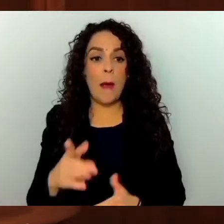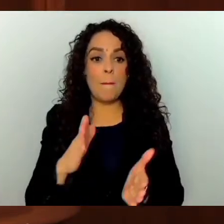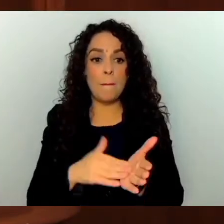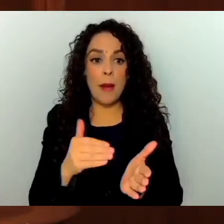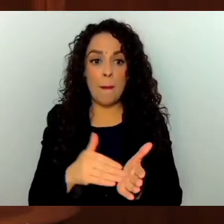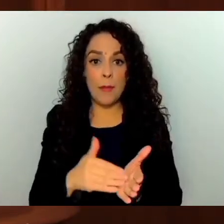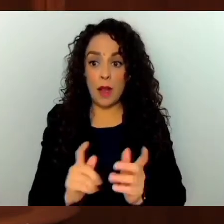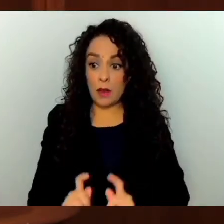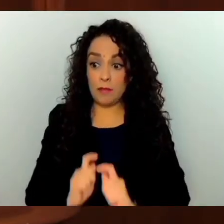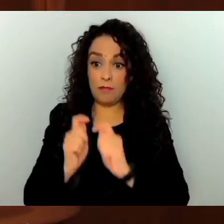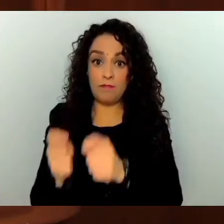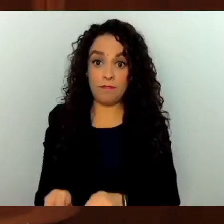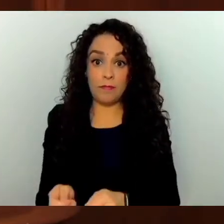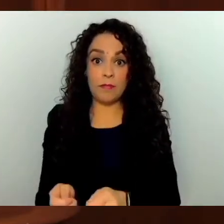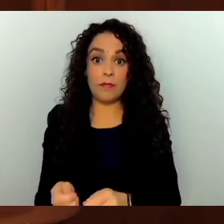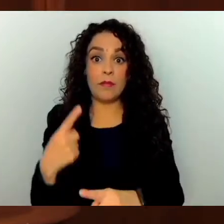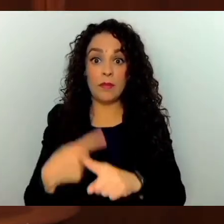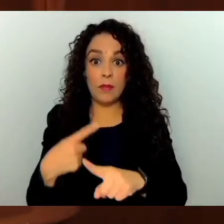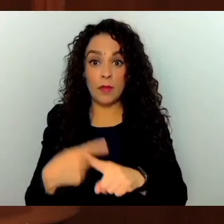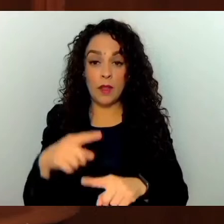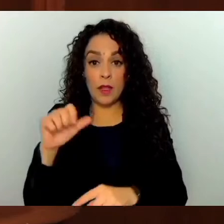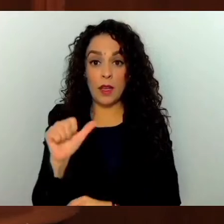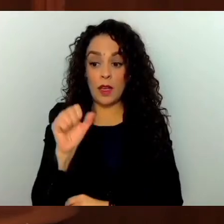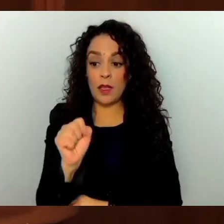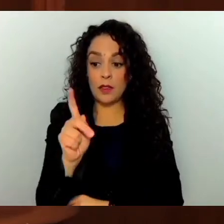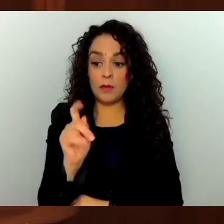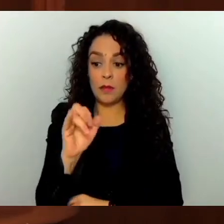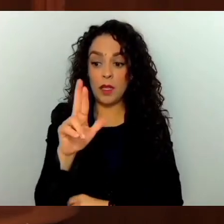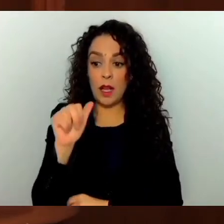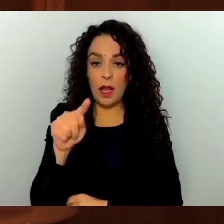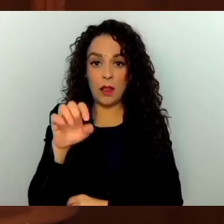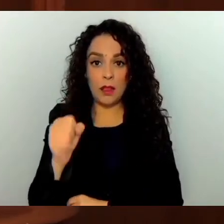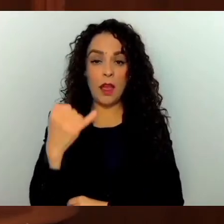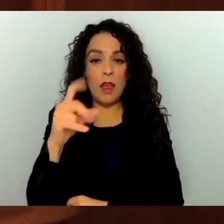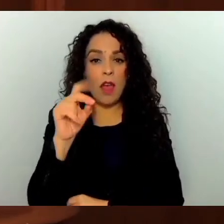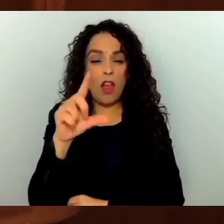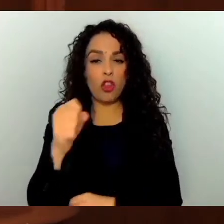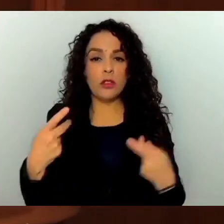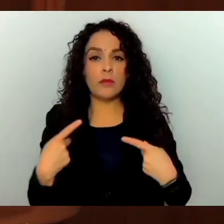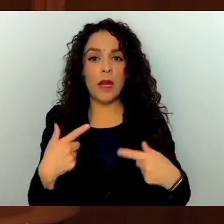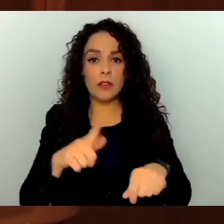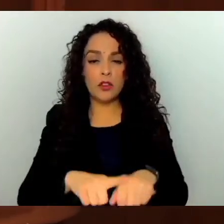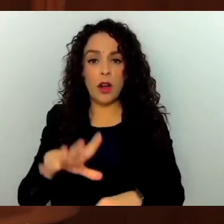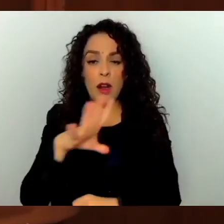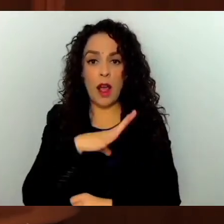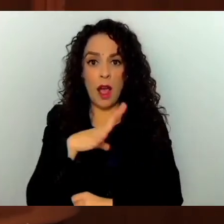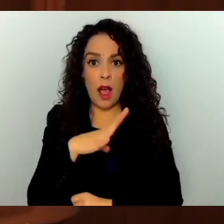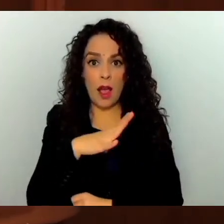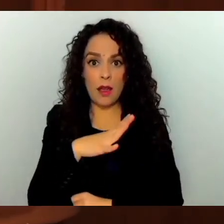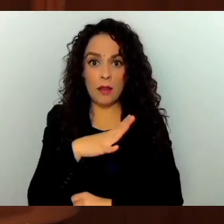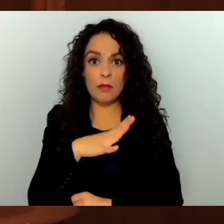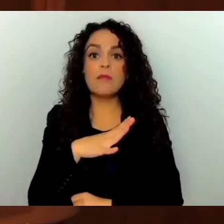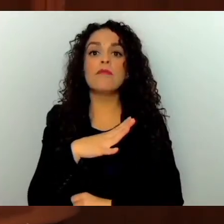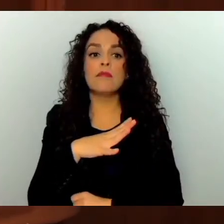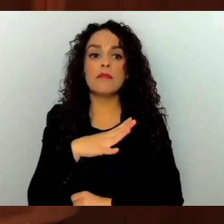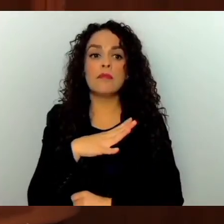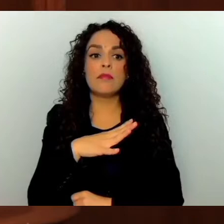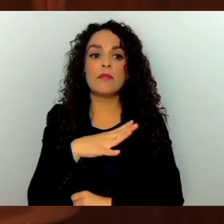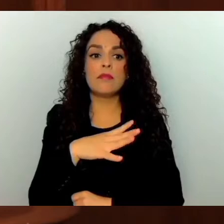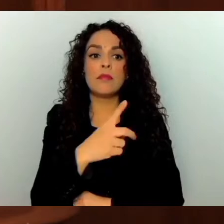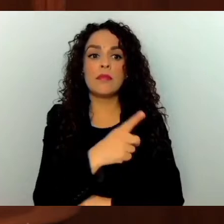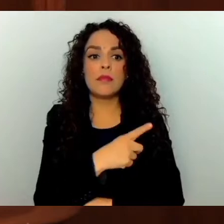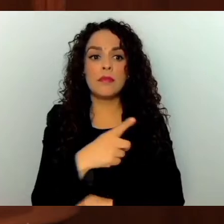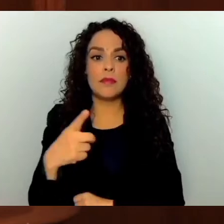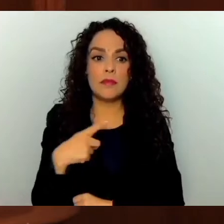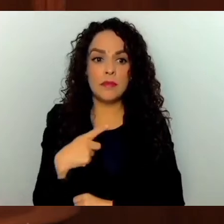entregados por las o los aspirantes, así como los datos personales que contienen, serán tratados de conformidad